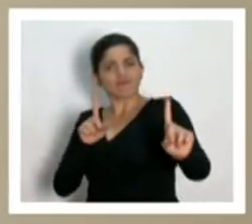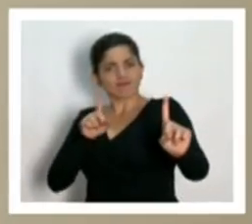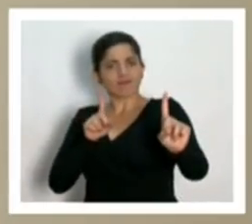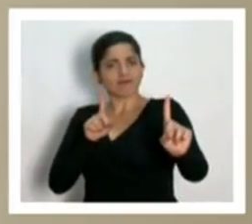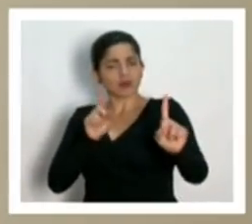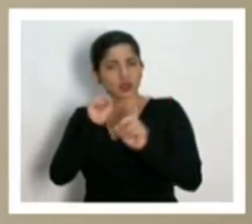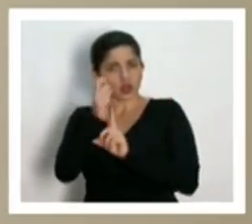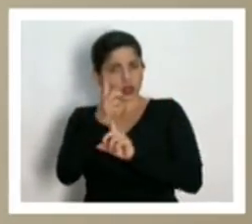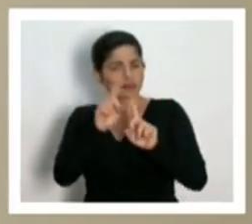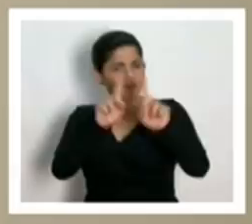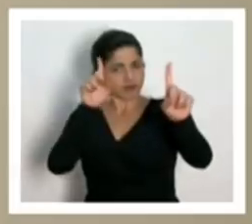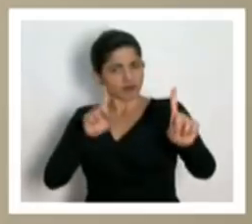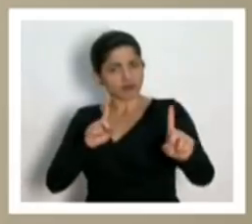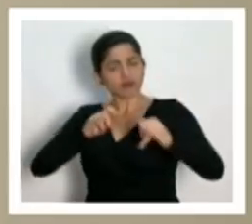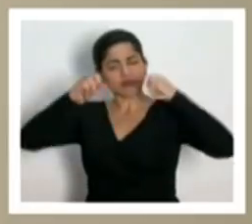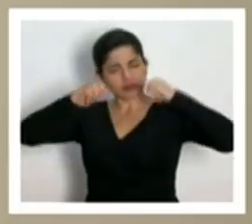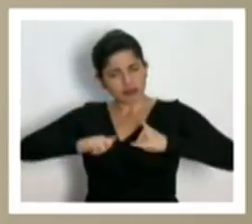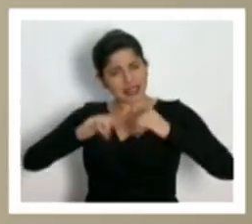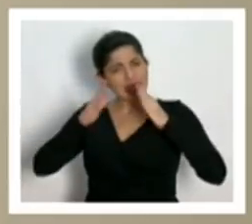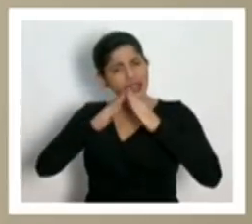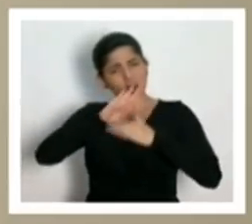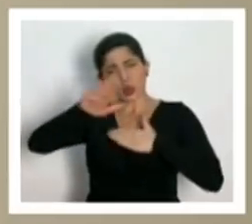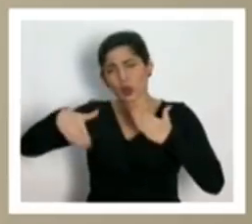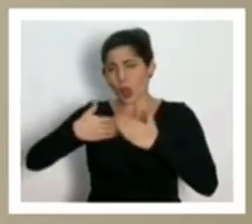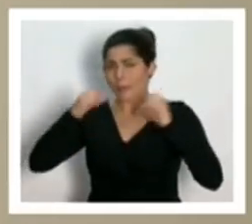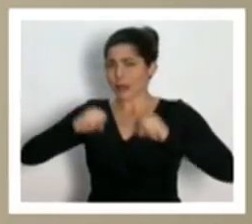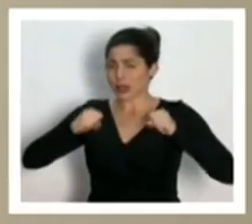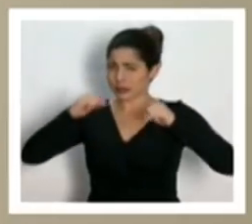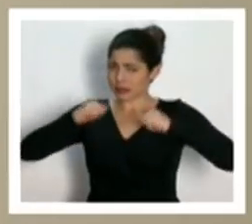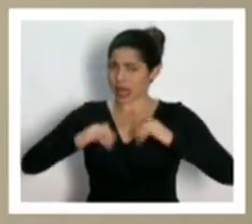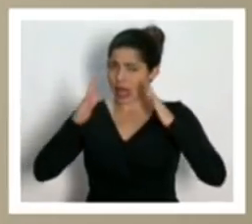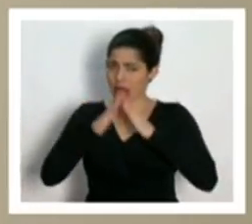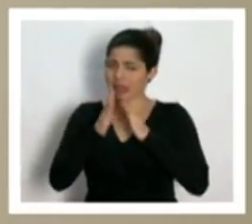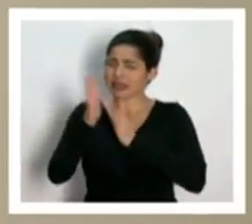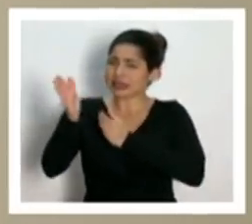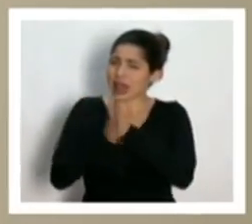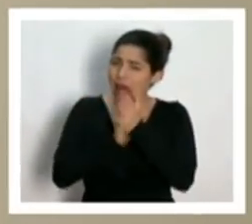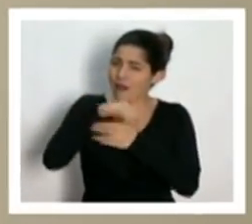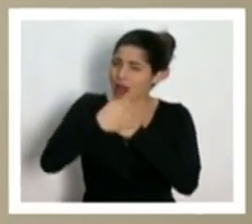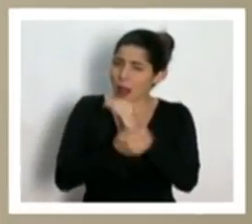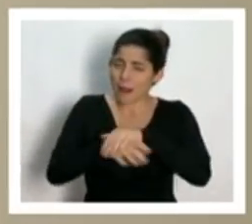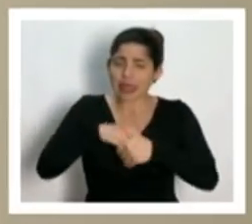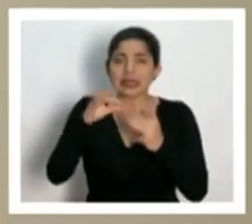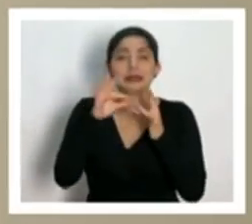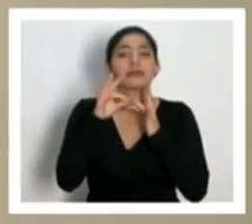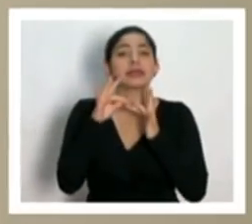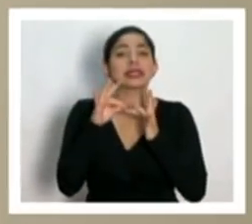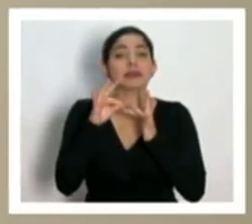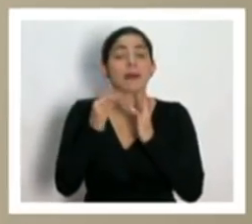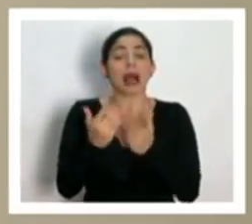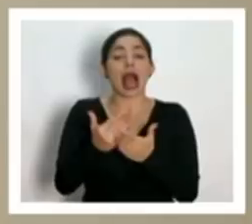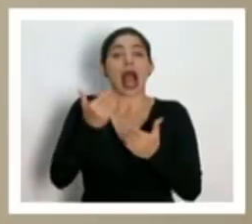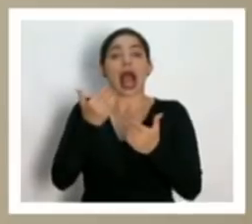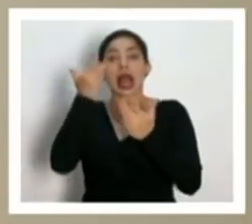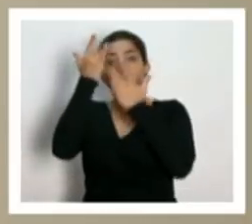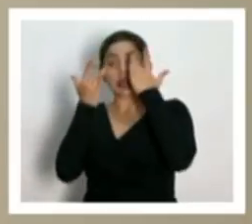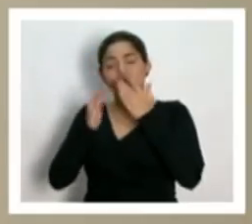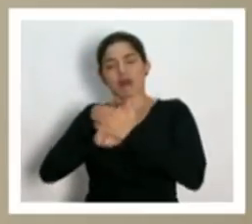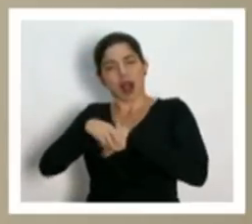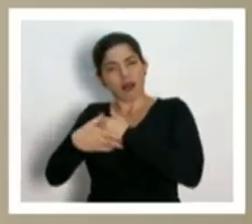de quedarnos en la casa todo lo posible de lavarnos las manos especialmente antes de tocarnos la cara